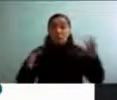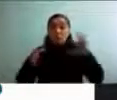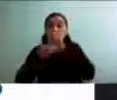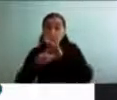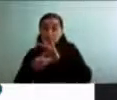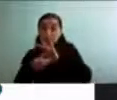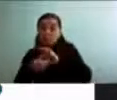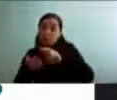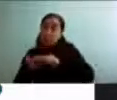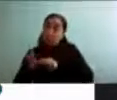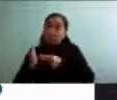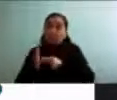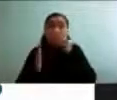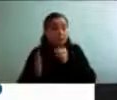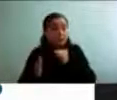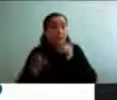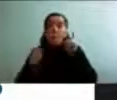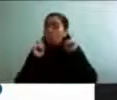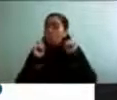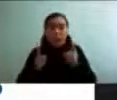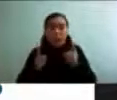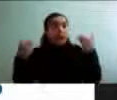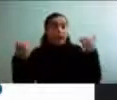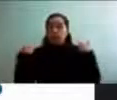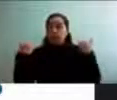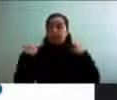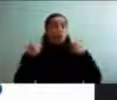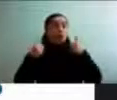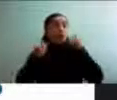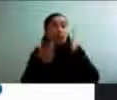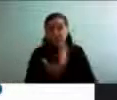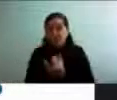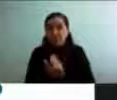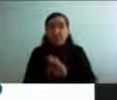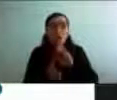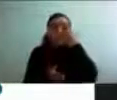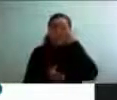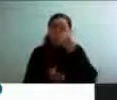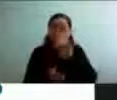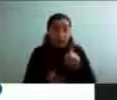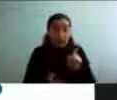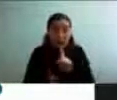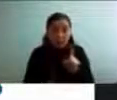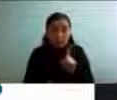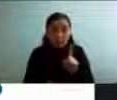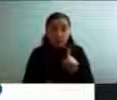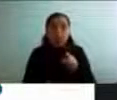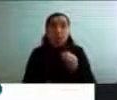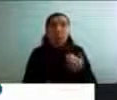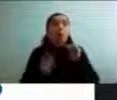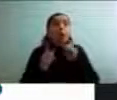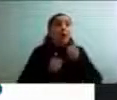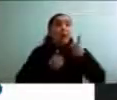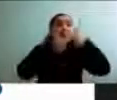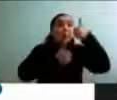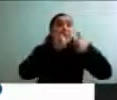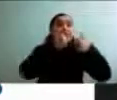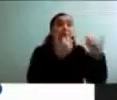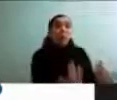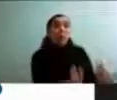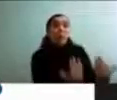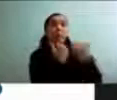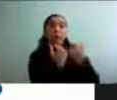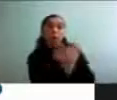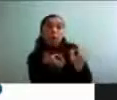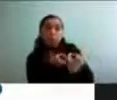ejercicio sí o sí no te va a hacer mal, siempre y cuando te puedas asesorar con un profesional, si es que